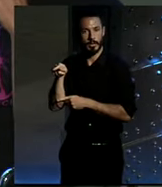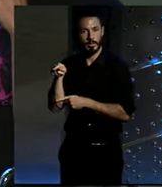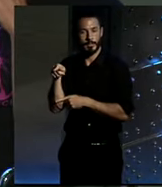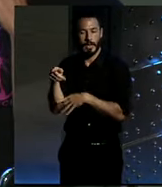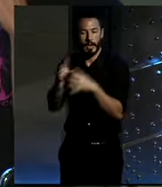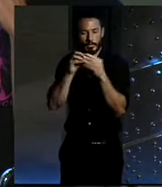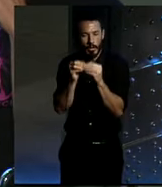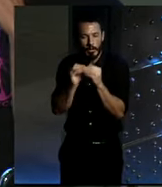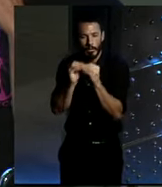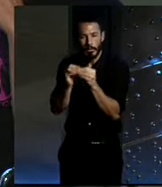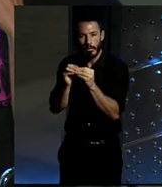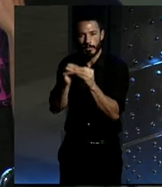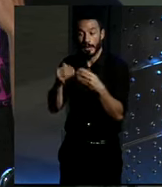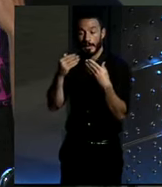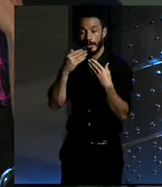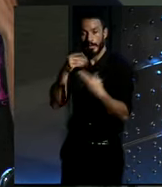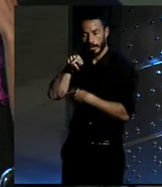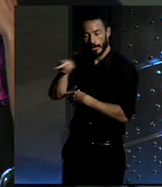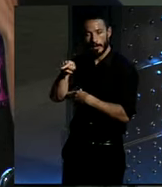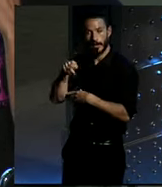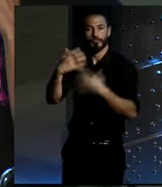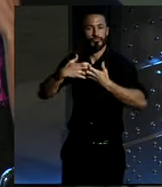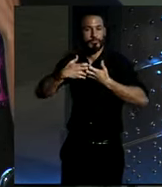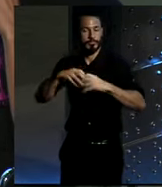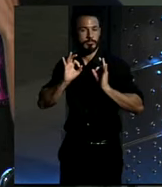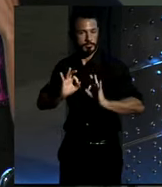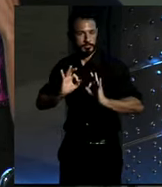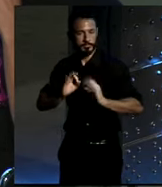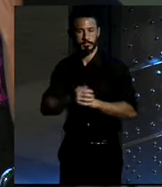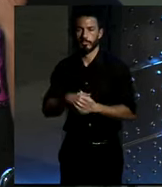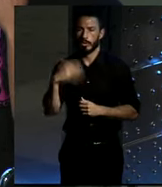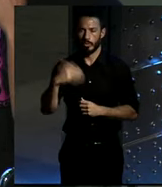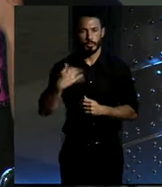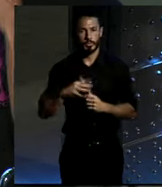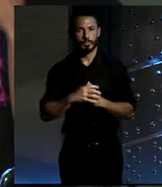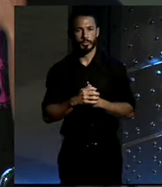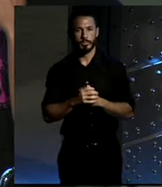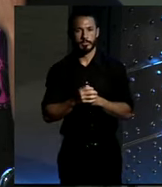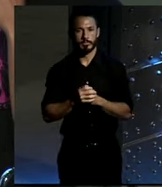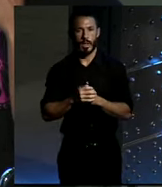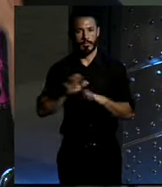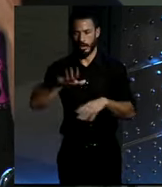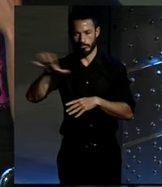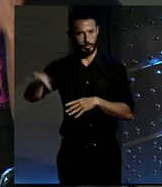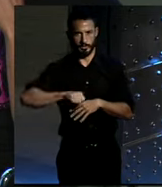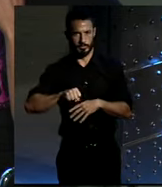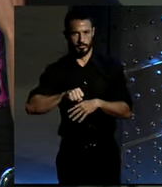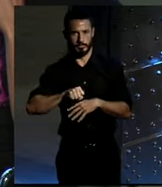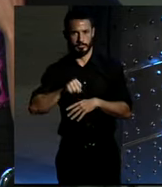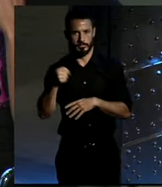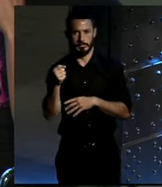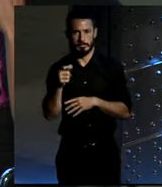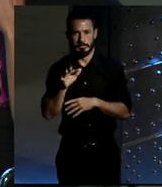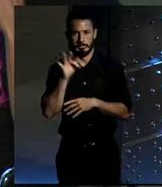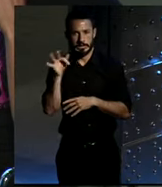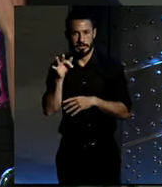arreglos y gracias a él pues está esto funcionando. Pero vamos, ha sido una cosa comprada y requete